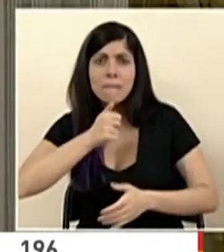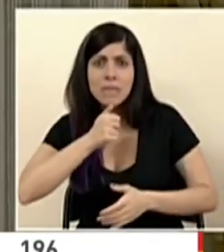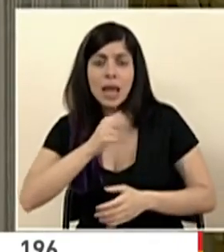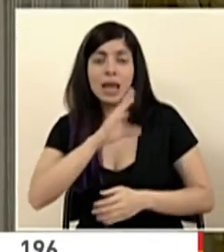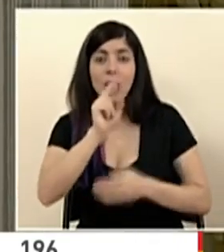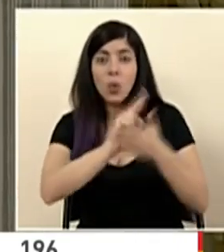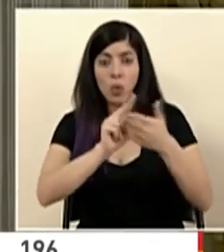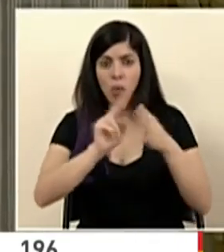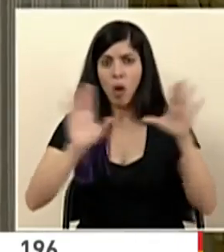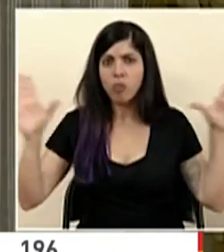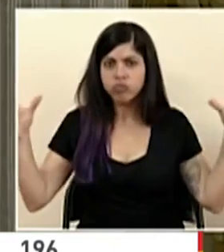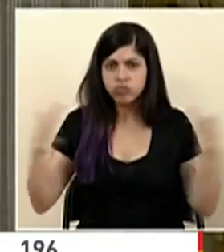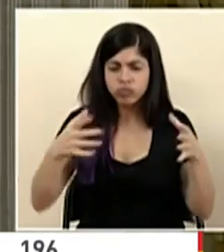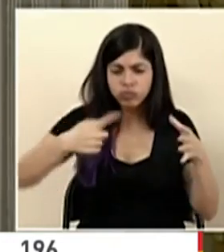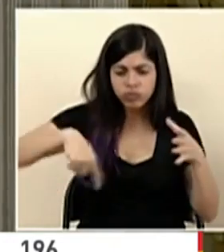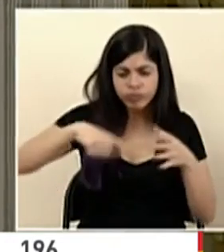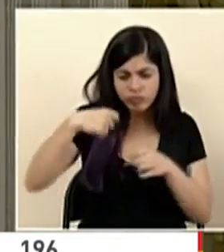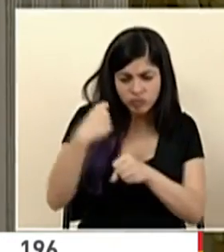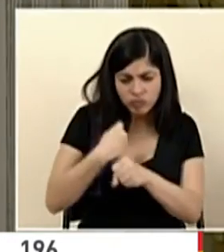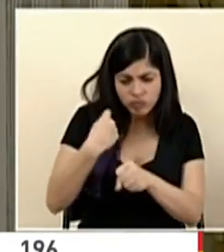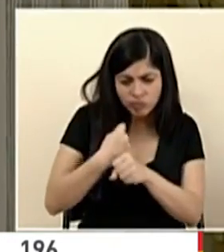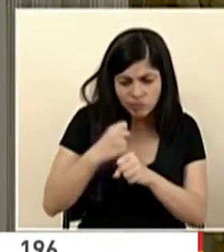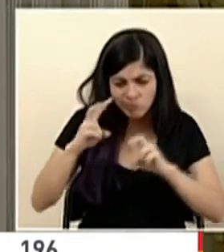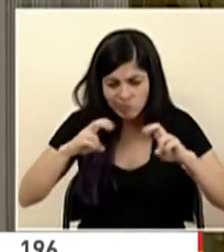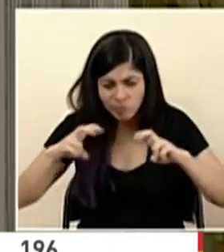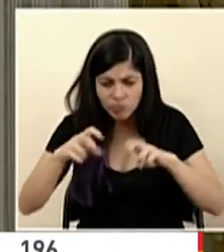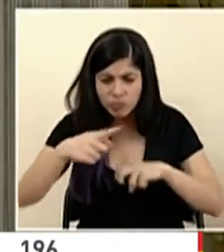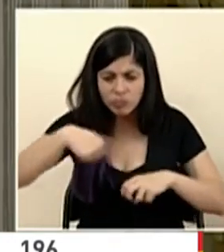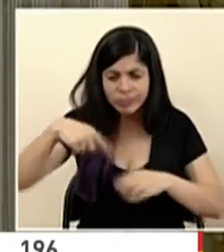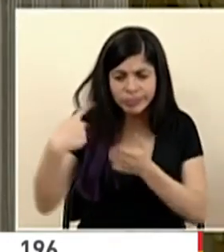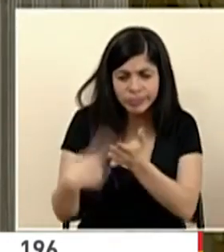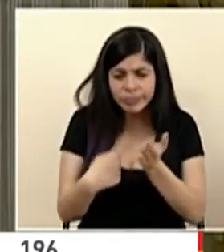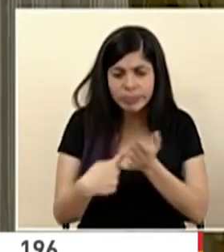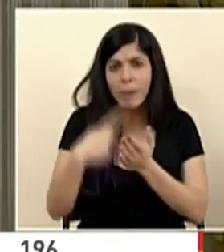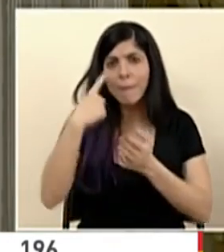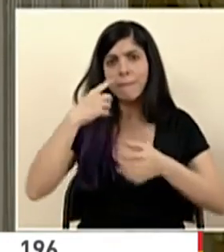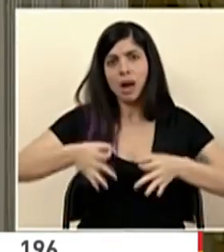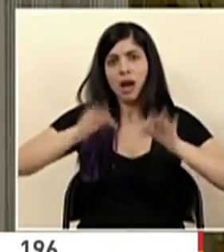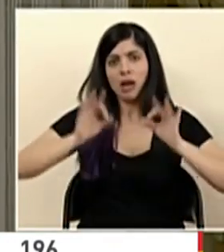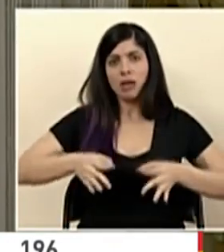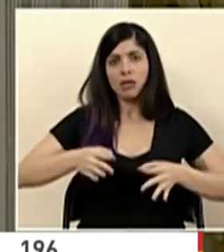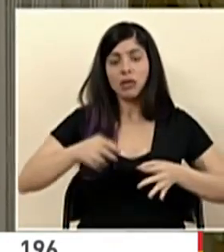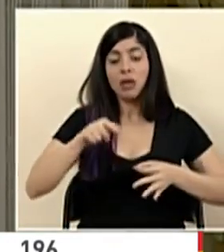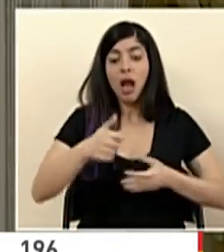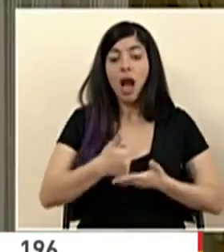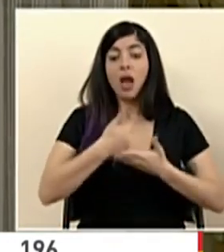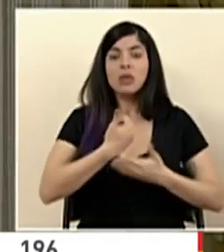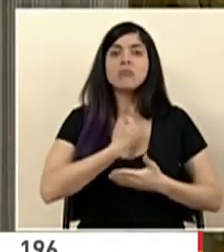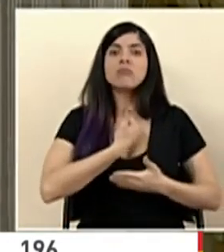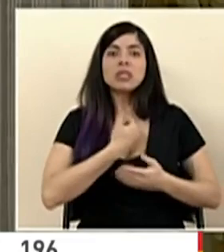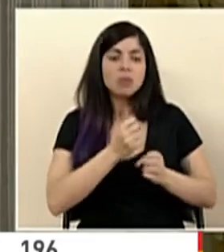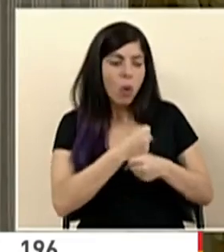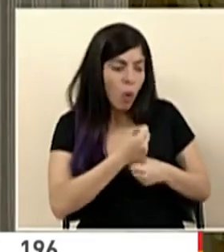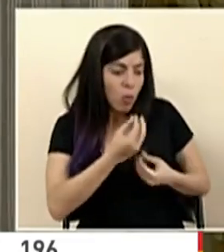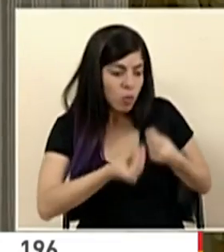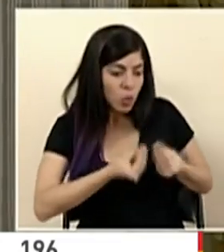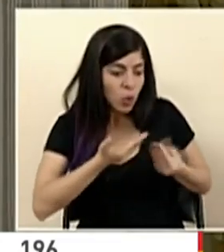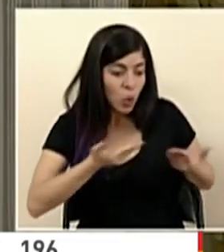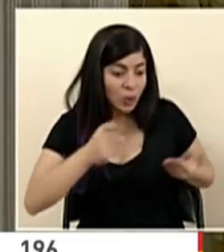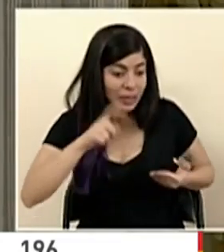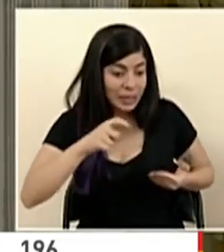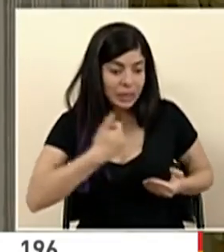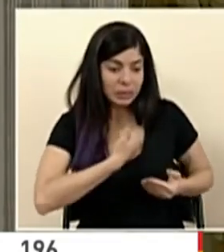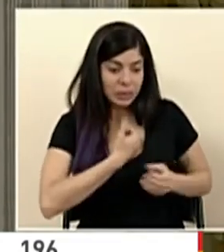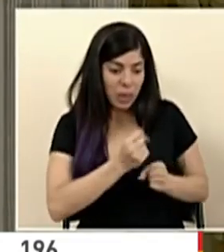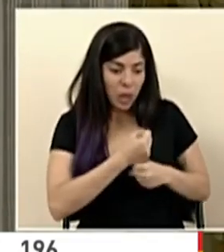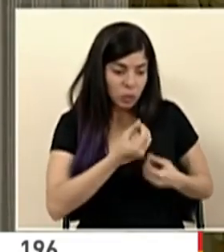y la academia para poder tomar decisiones que nos llevaran a lograr el autoabastecimiento en cuanto